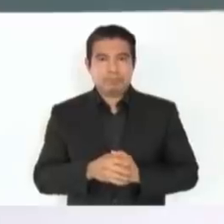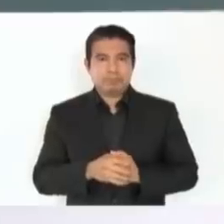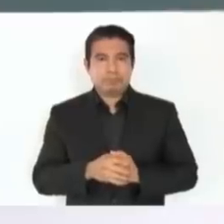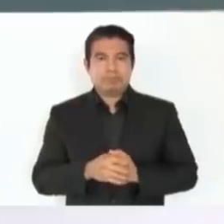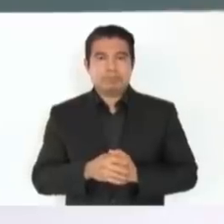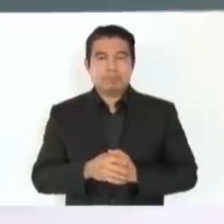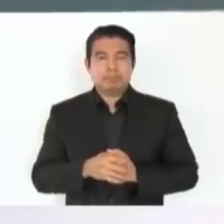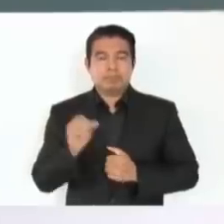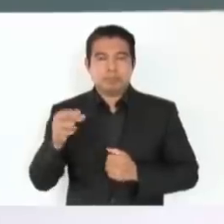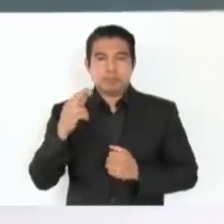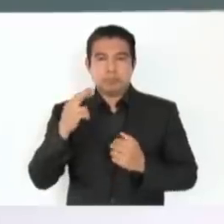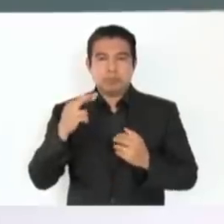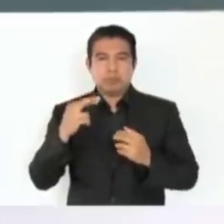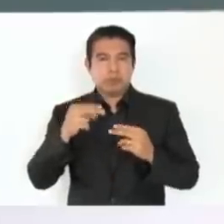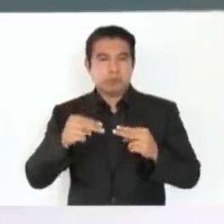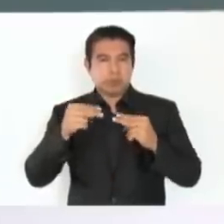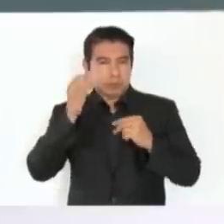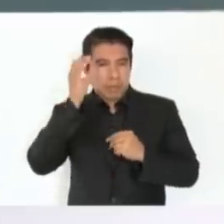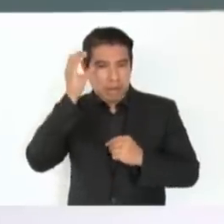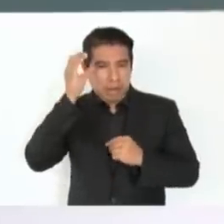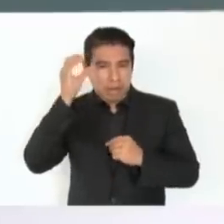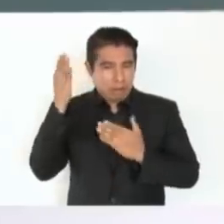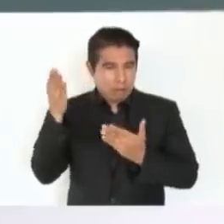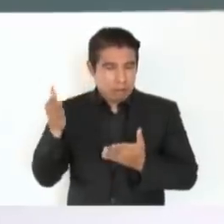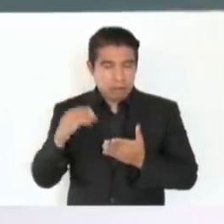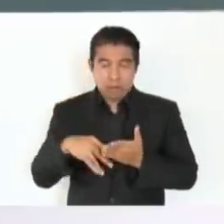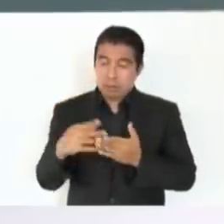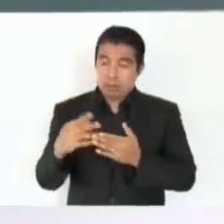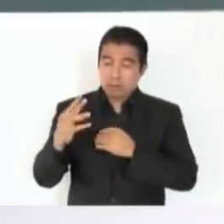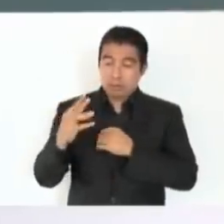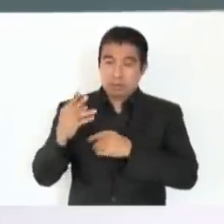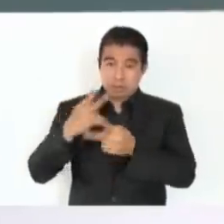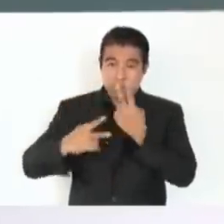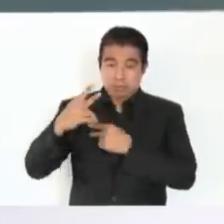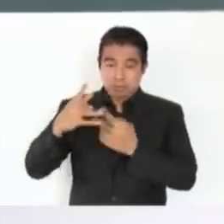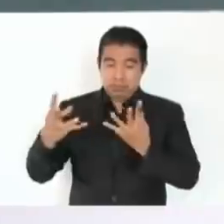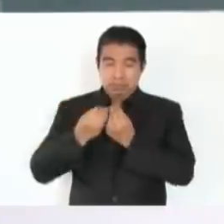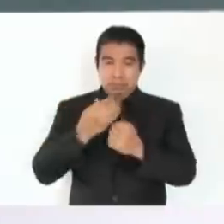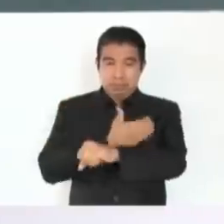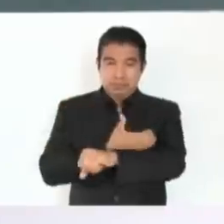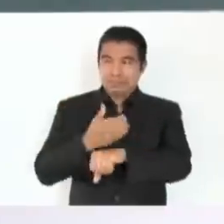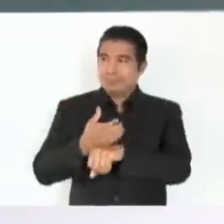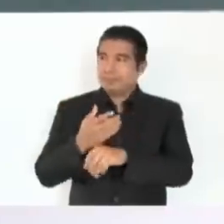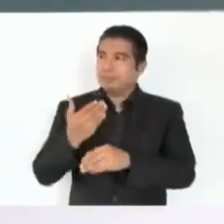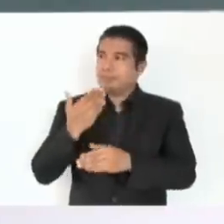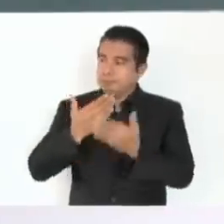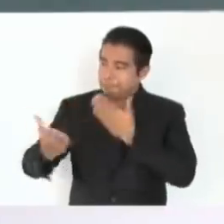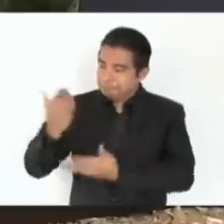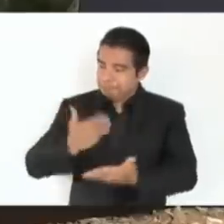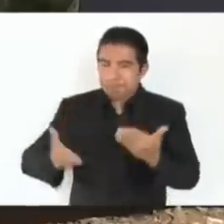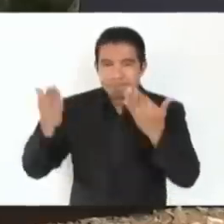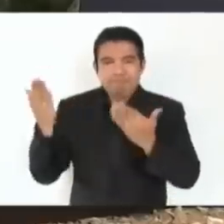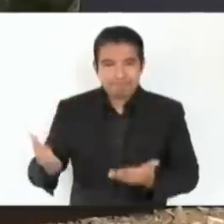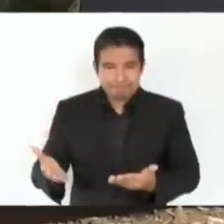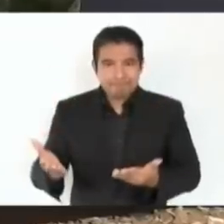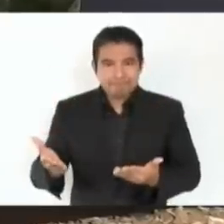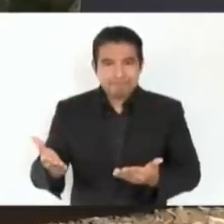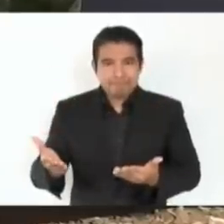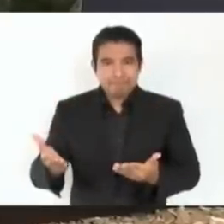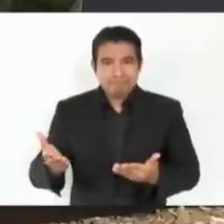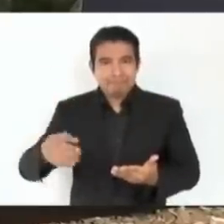China, que está aquí también con nosotros. Es bienvenido aquí